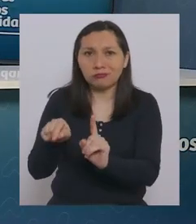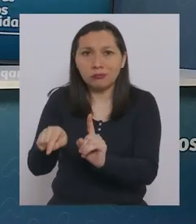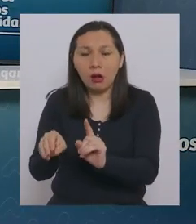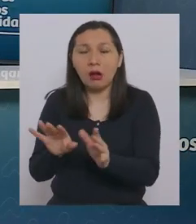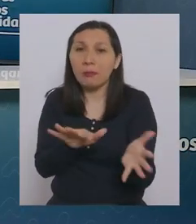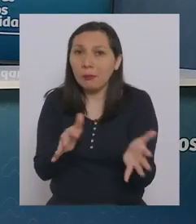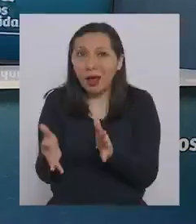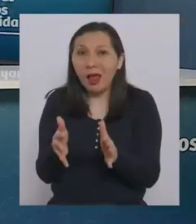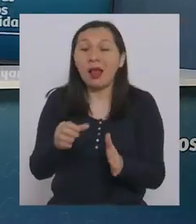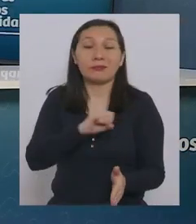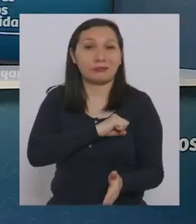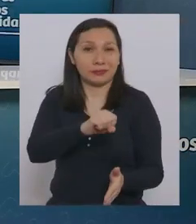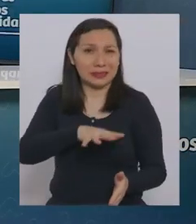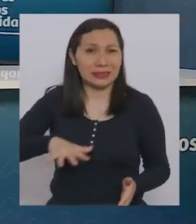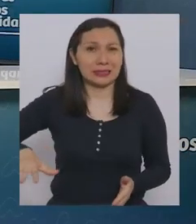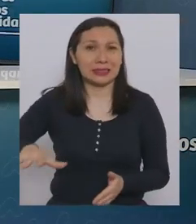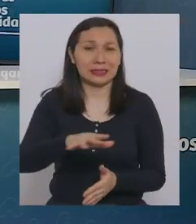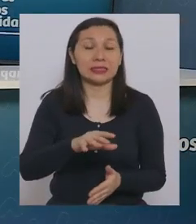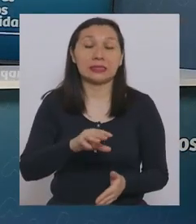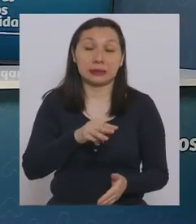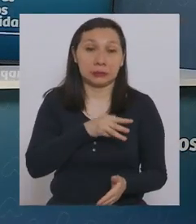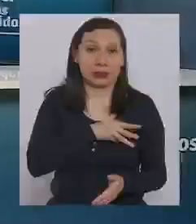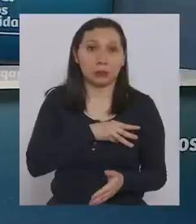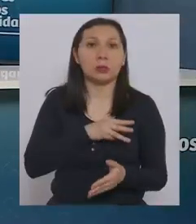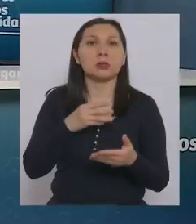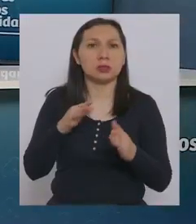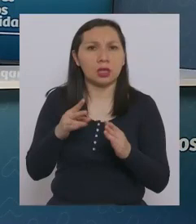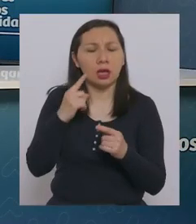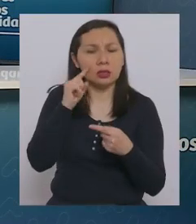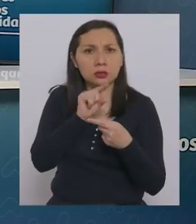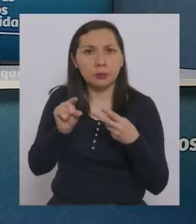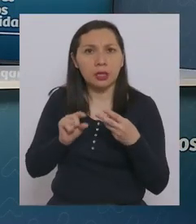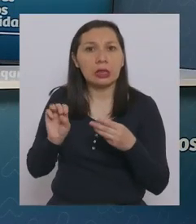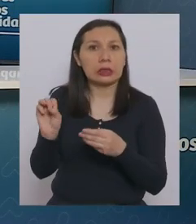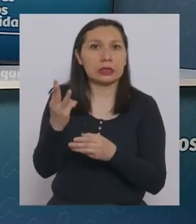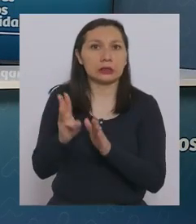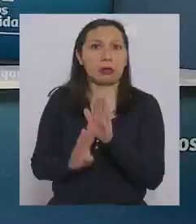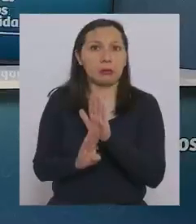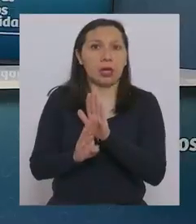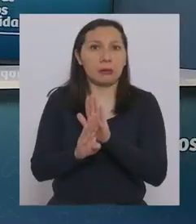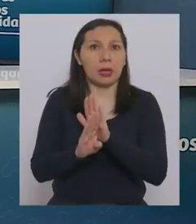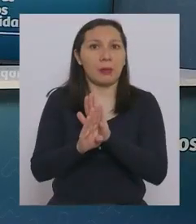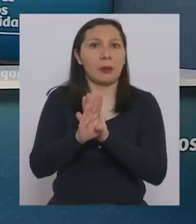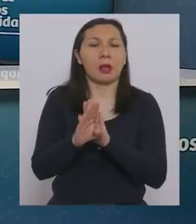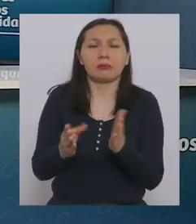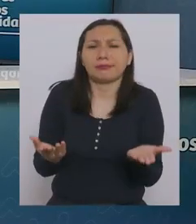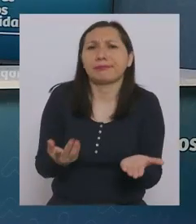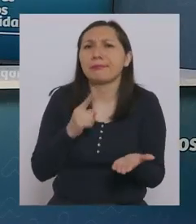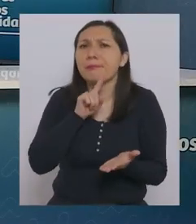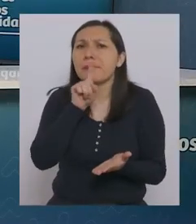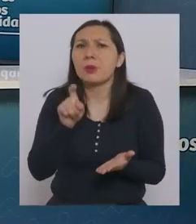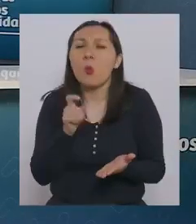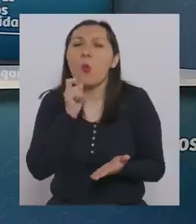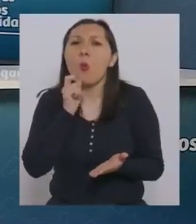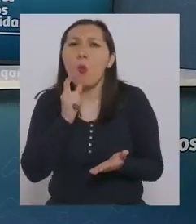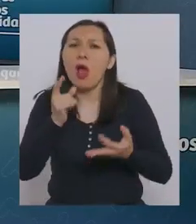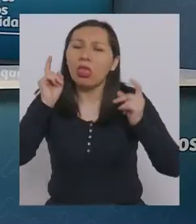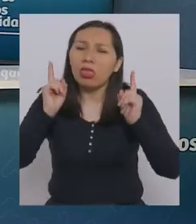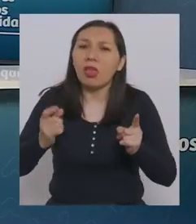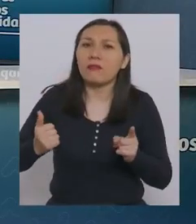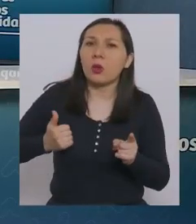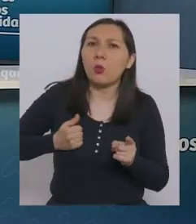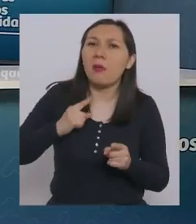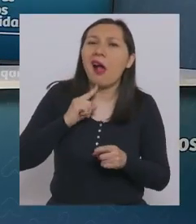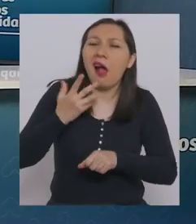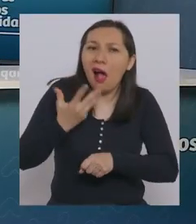al menos la región metropolitana, está hace un par de semanas ya experimentando una tercera ola. Consultarles qué condiciones se tienen que cumplir